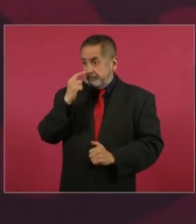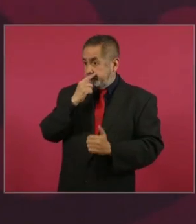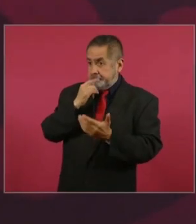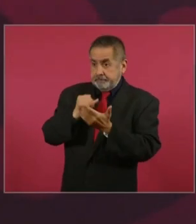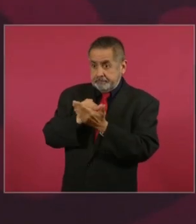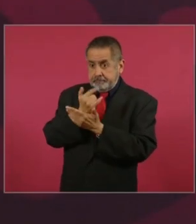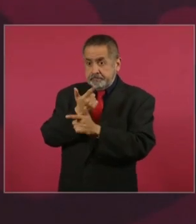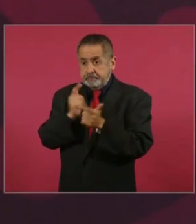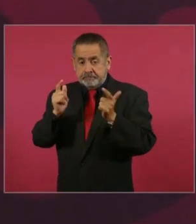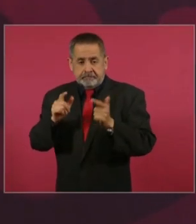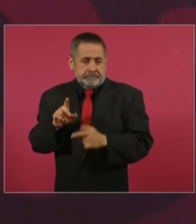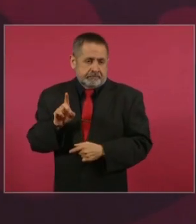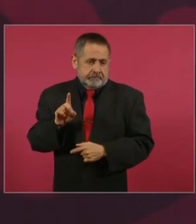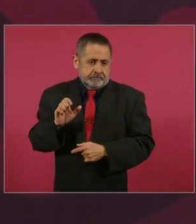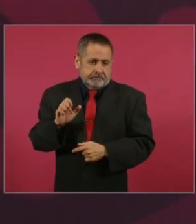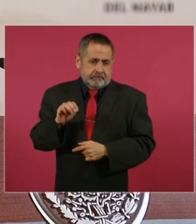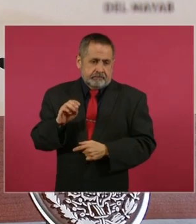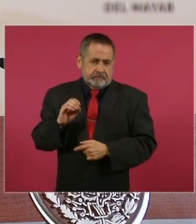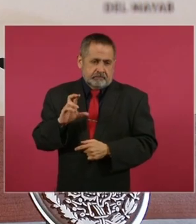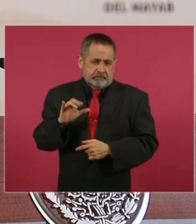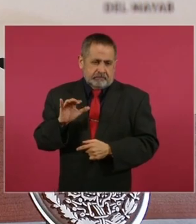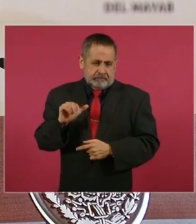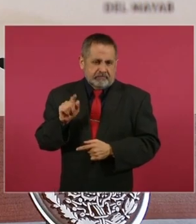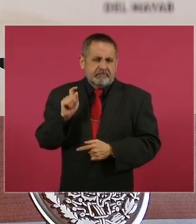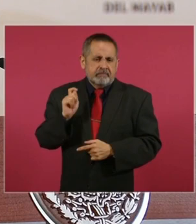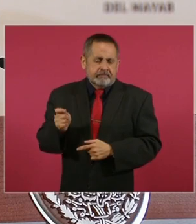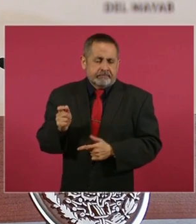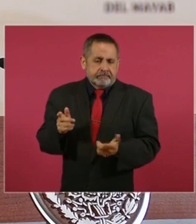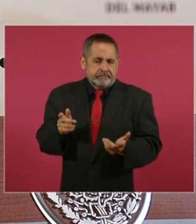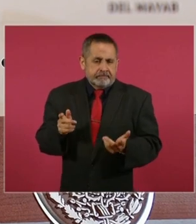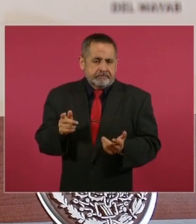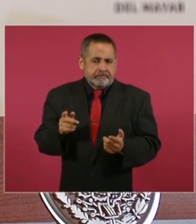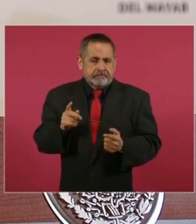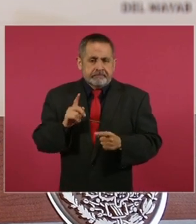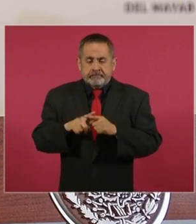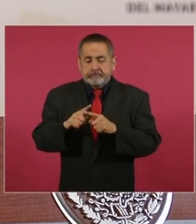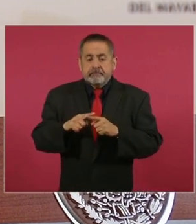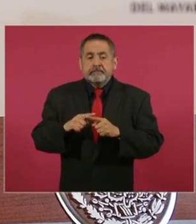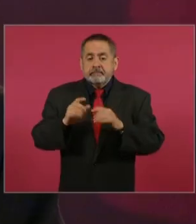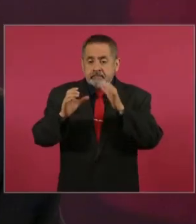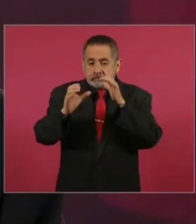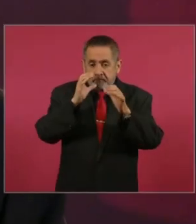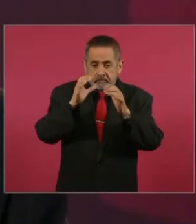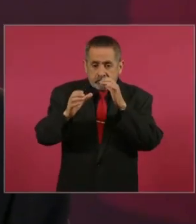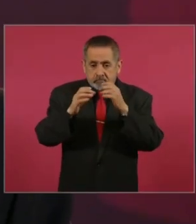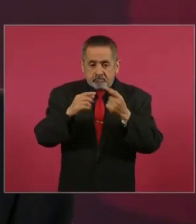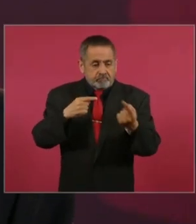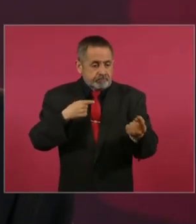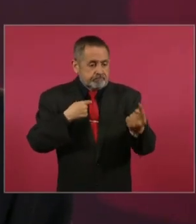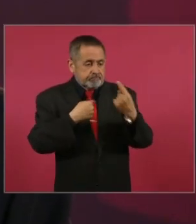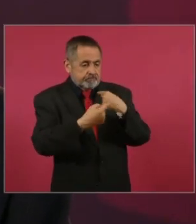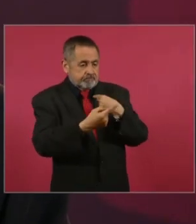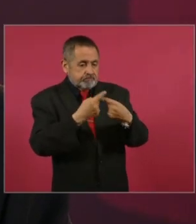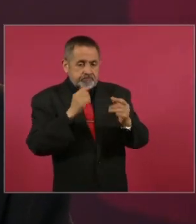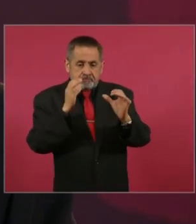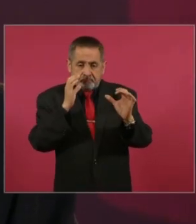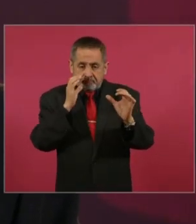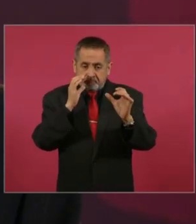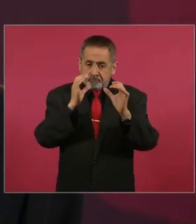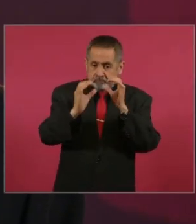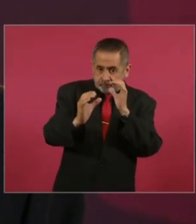la comunicación significa mensajes de ida y vuelta.